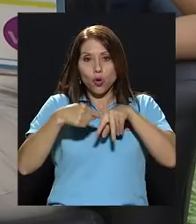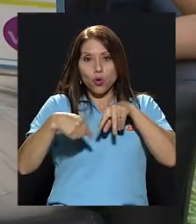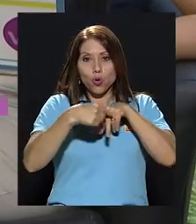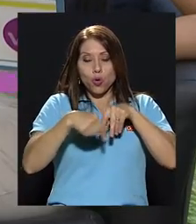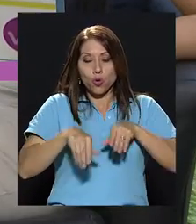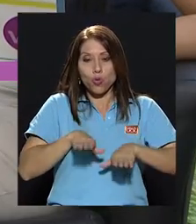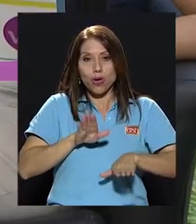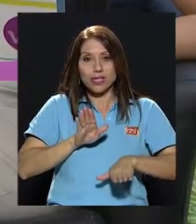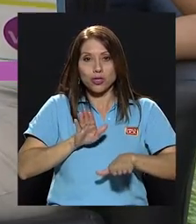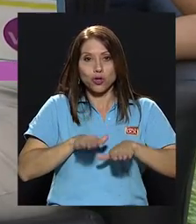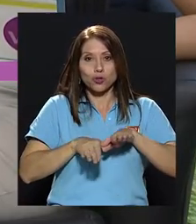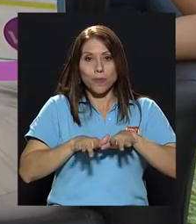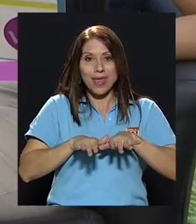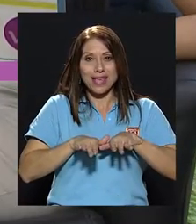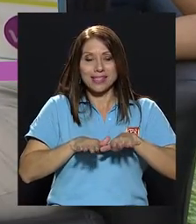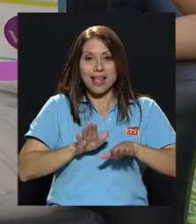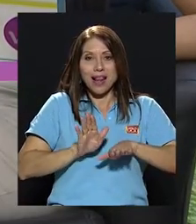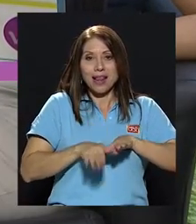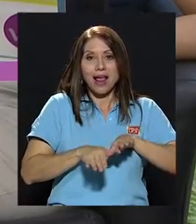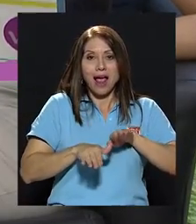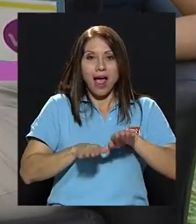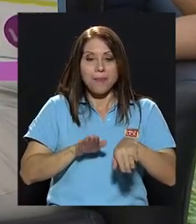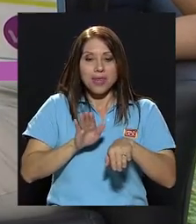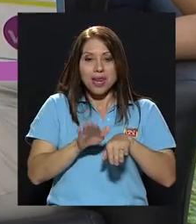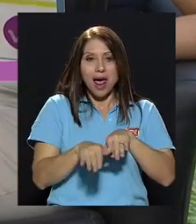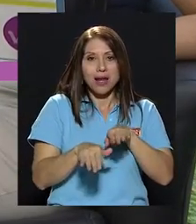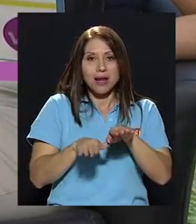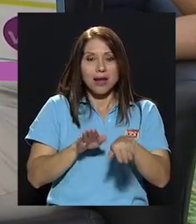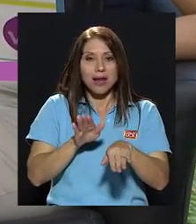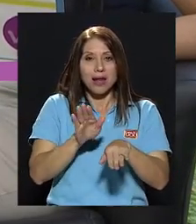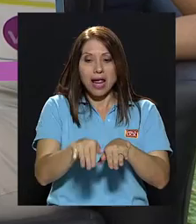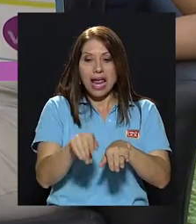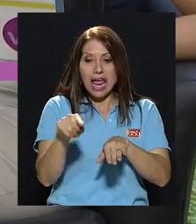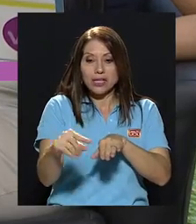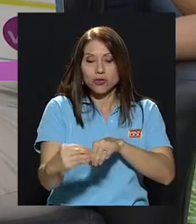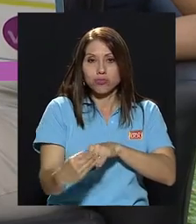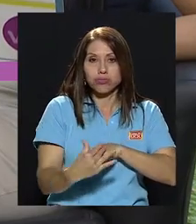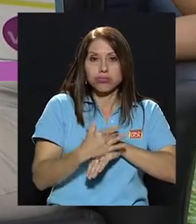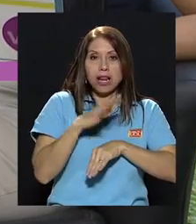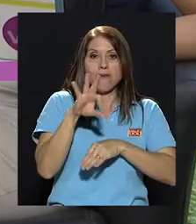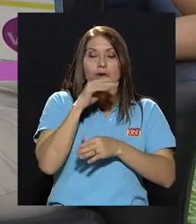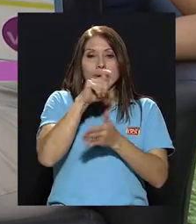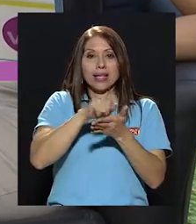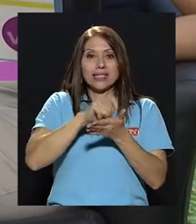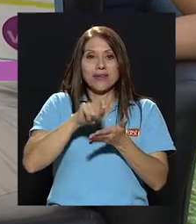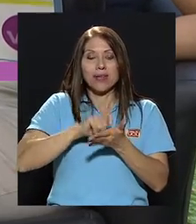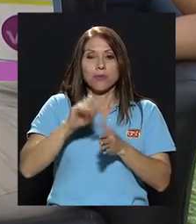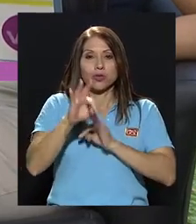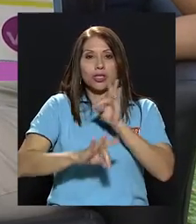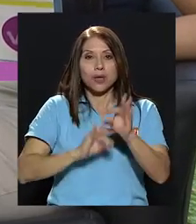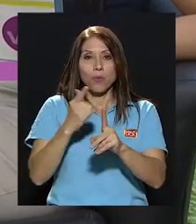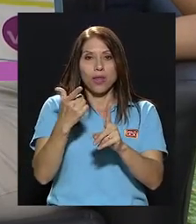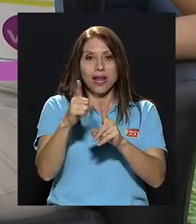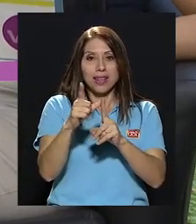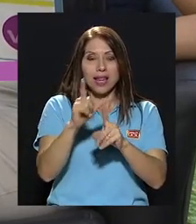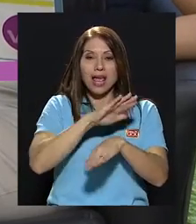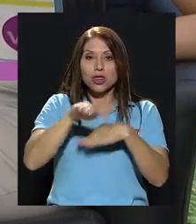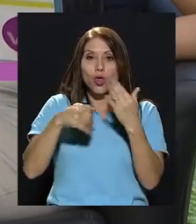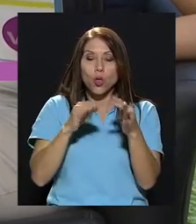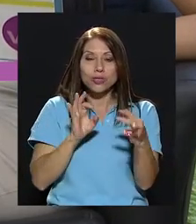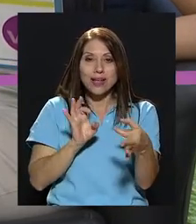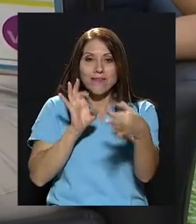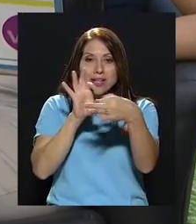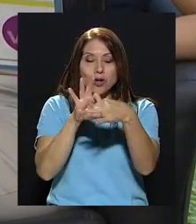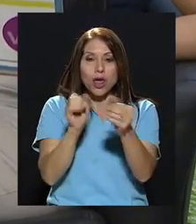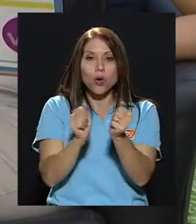eso va a incidir en la forma en cómo escribimos nuestro tipo de letra y demás y todo eso va a estar relacionado directamente